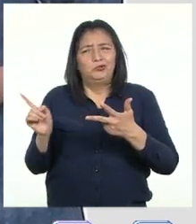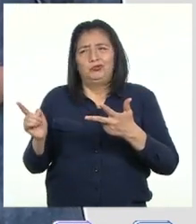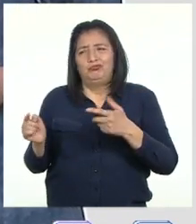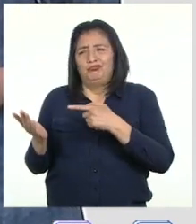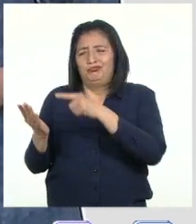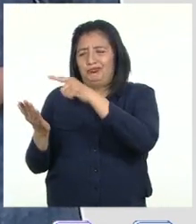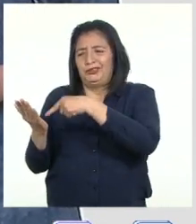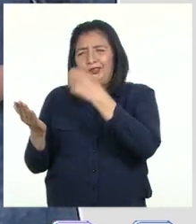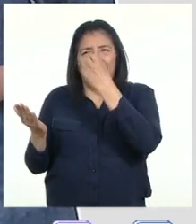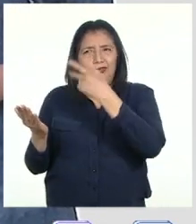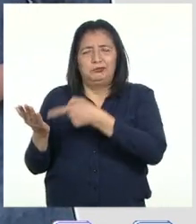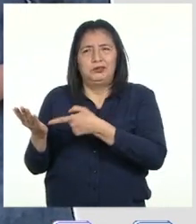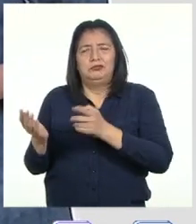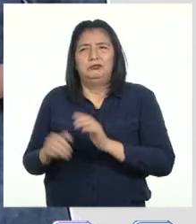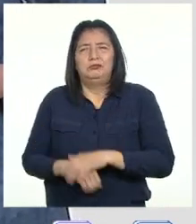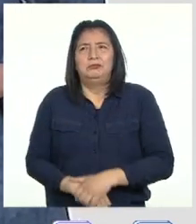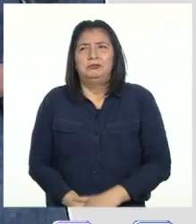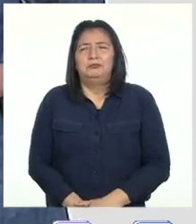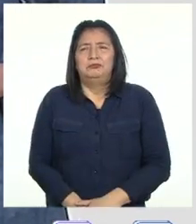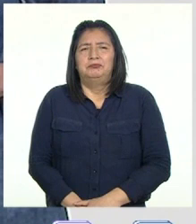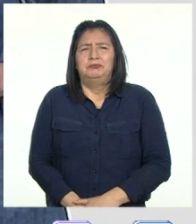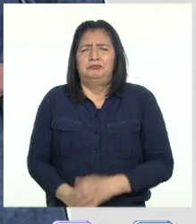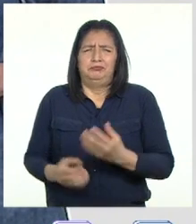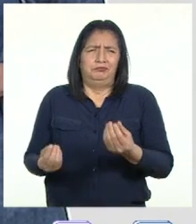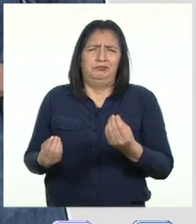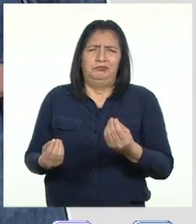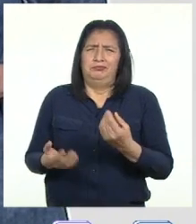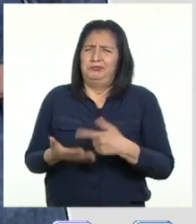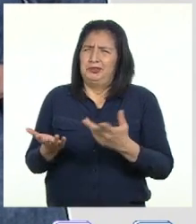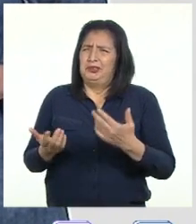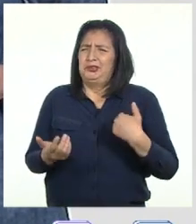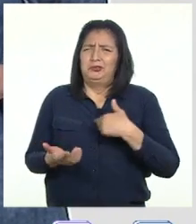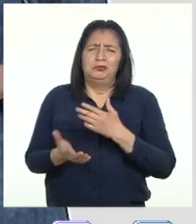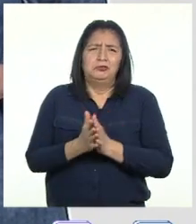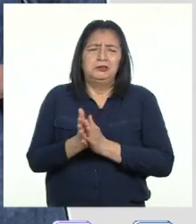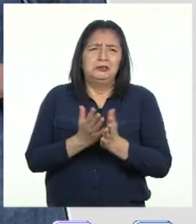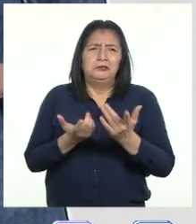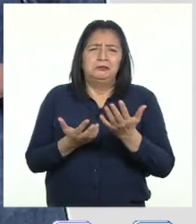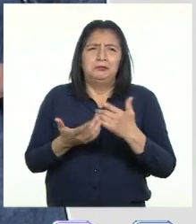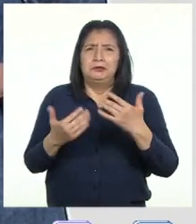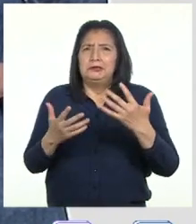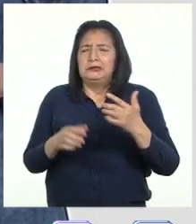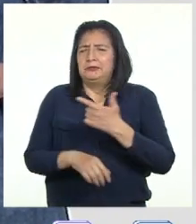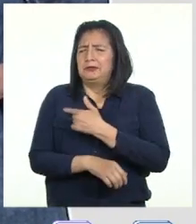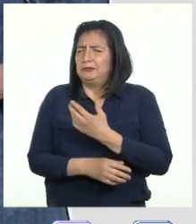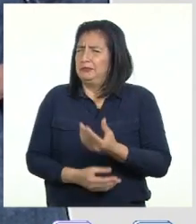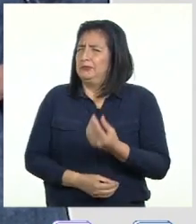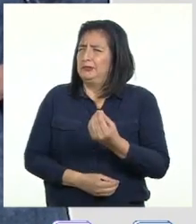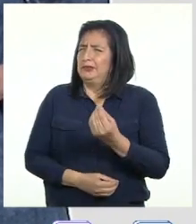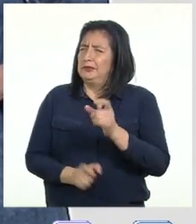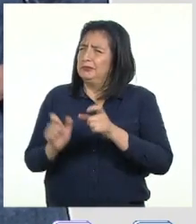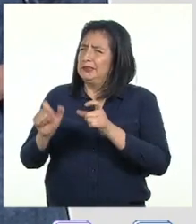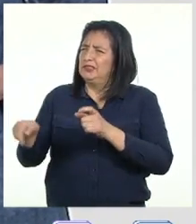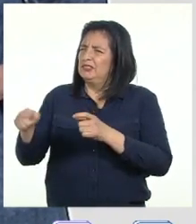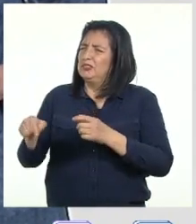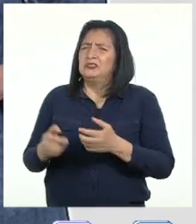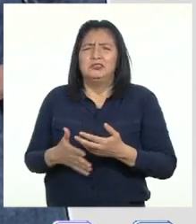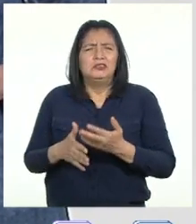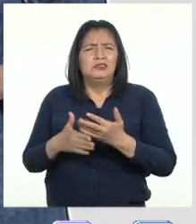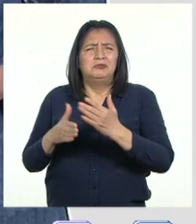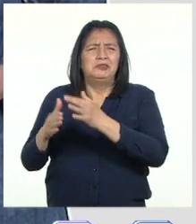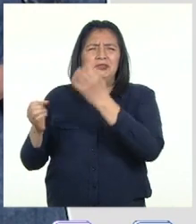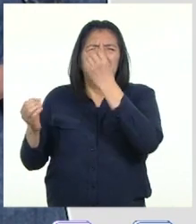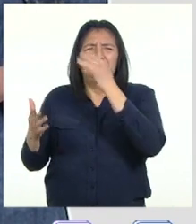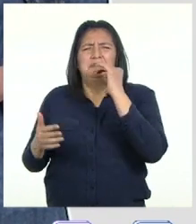No entiendo ¿Por qué si todos esperamos con tantas ganas de que llegue la vacuna Hay gente que comparte tanta